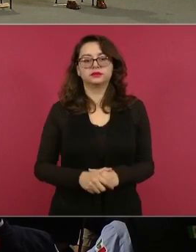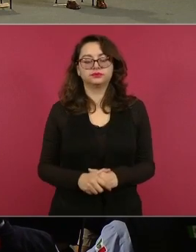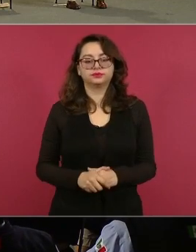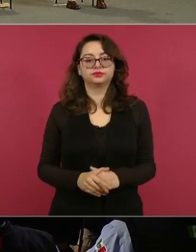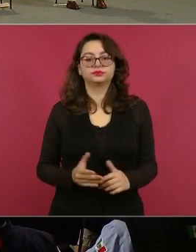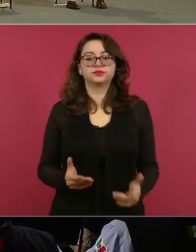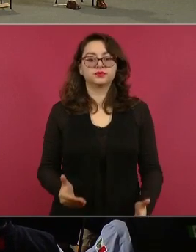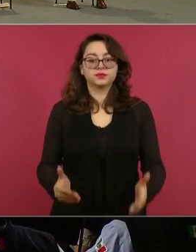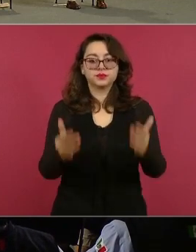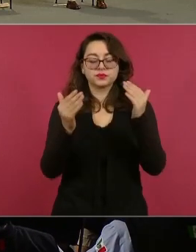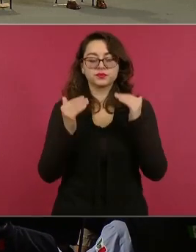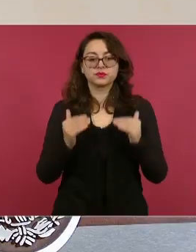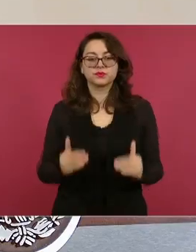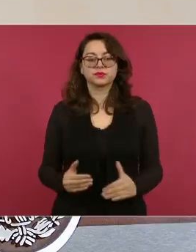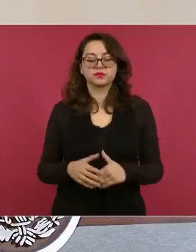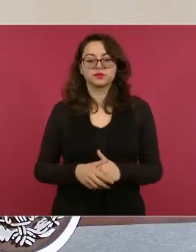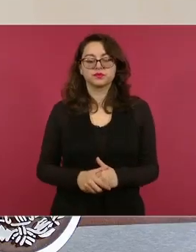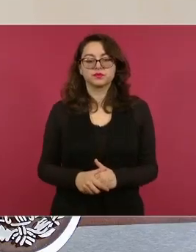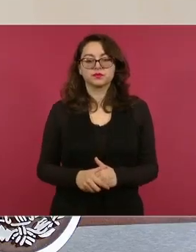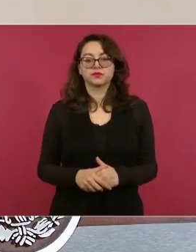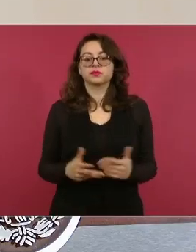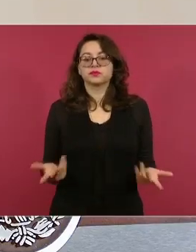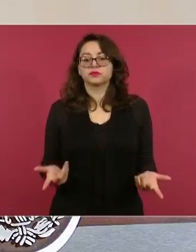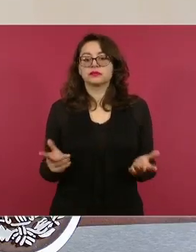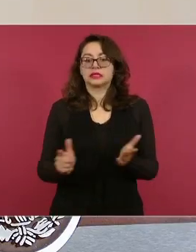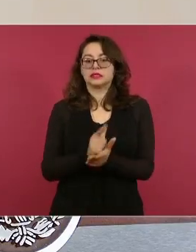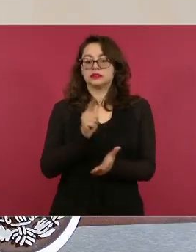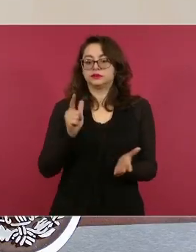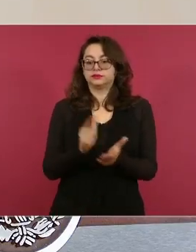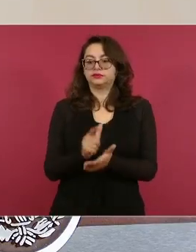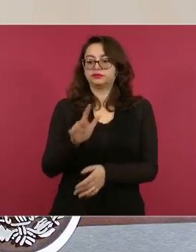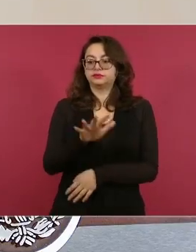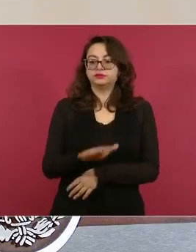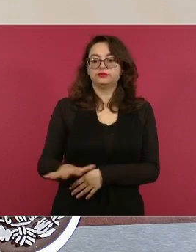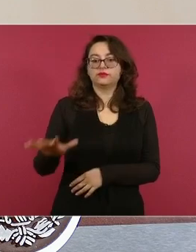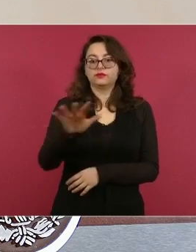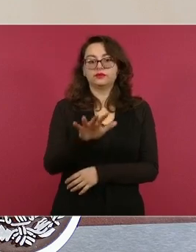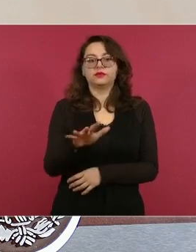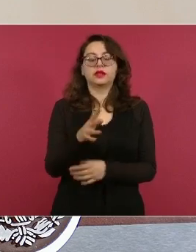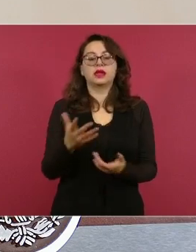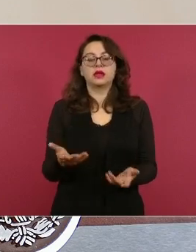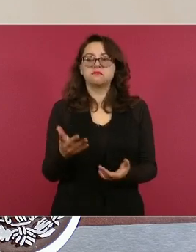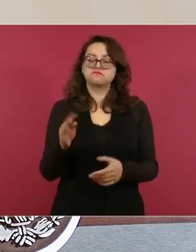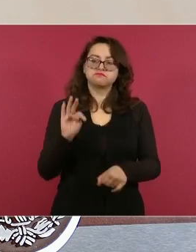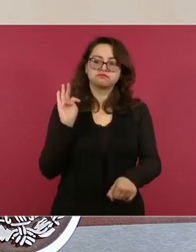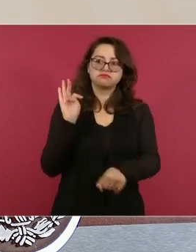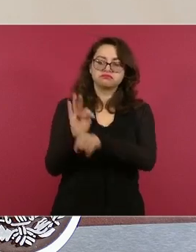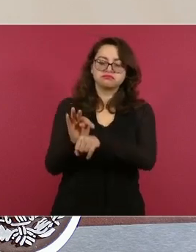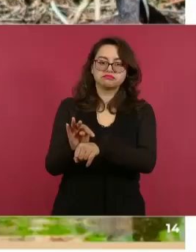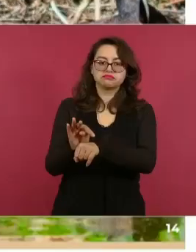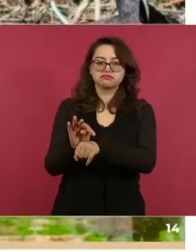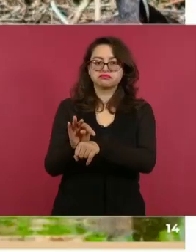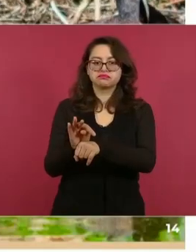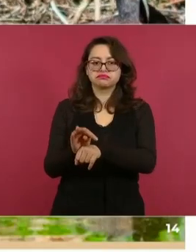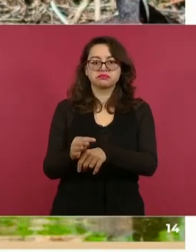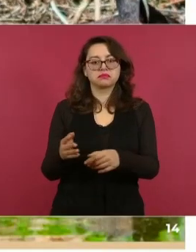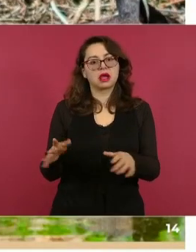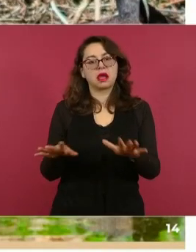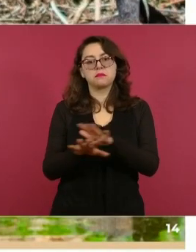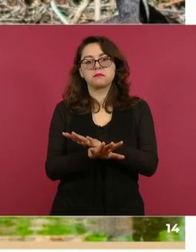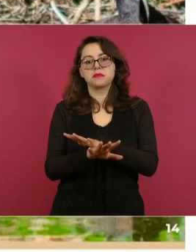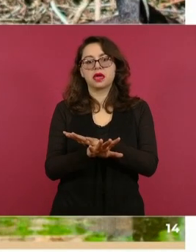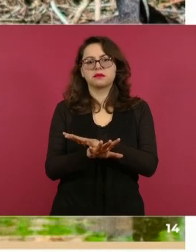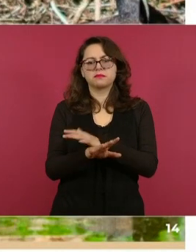Hicimos algunas modificaciones del decreto de la Reserva de la Biósfera Calakmul, pero para aumentar superficie.